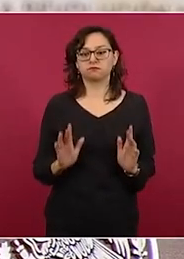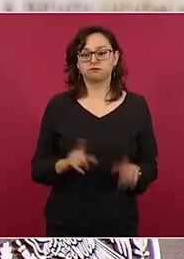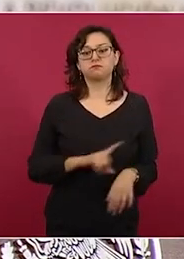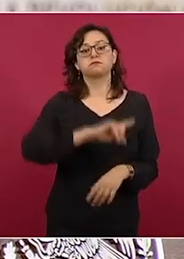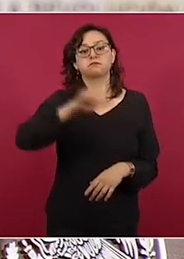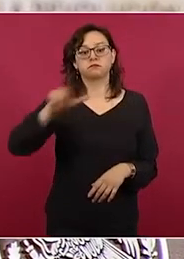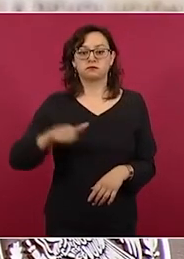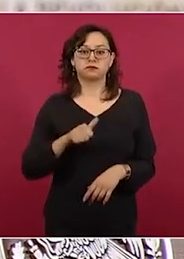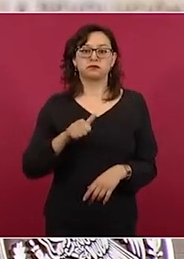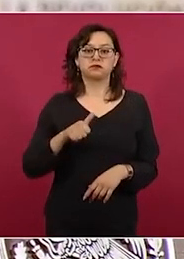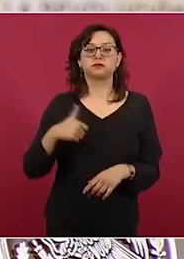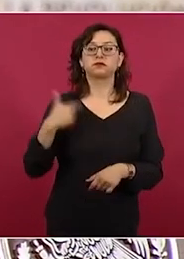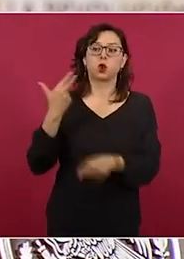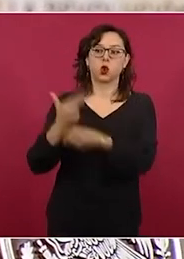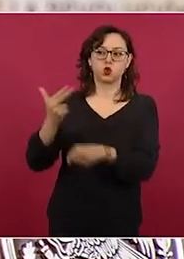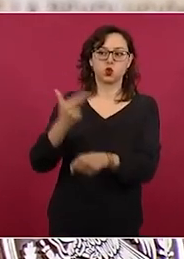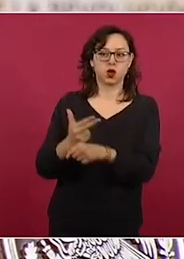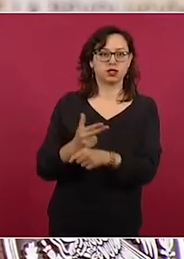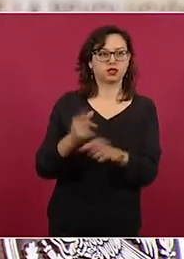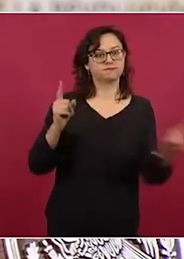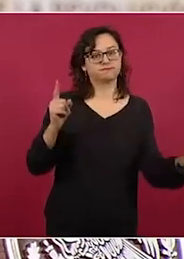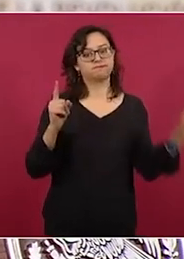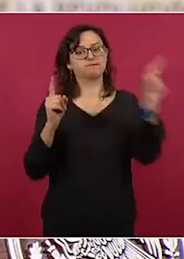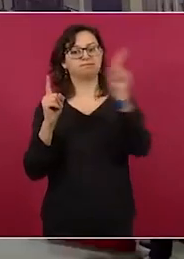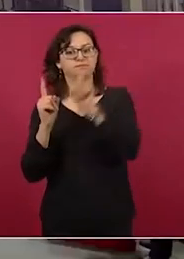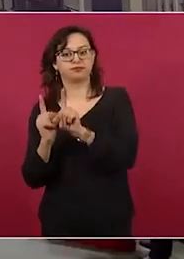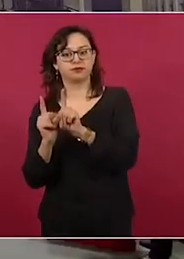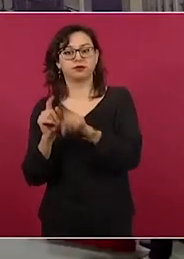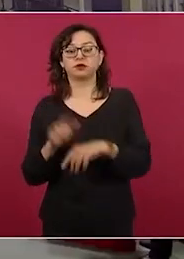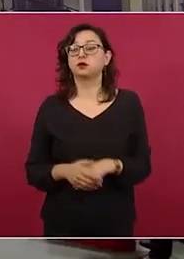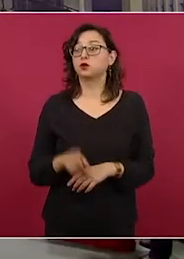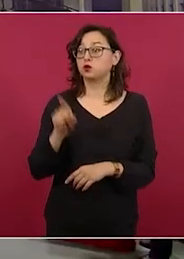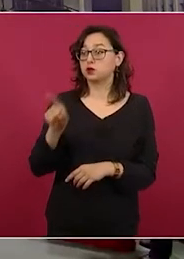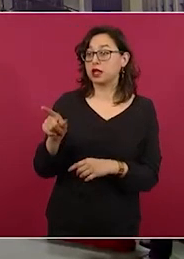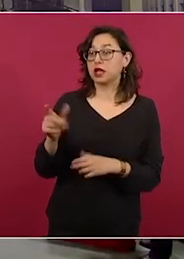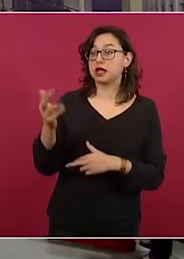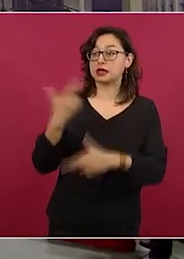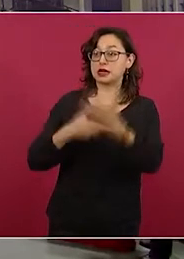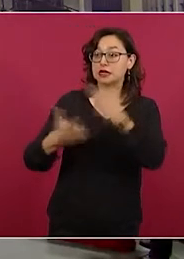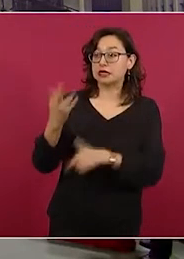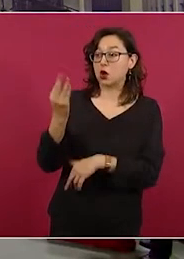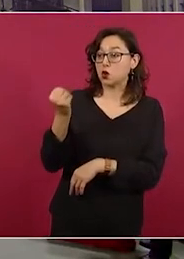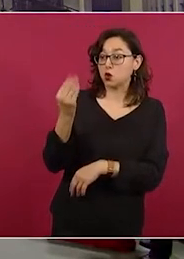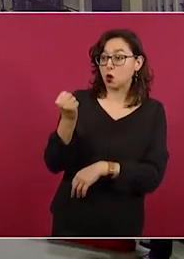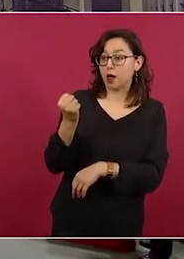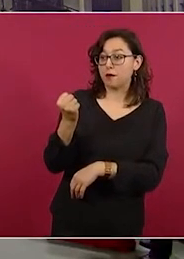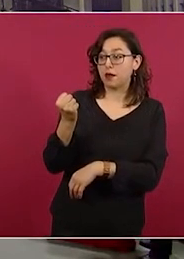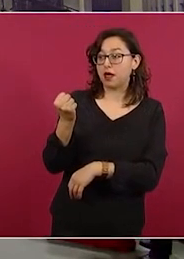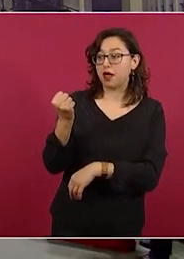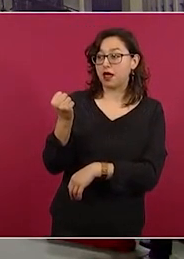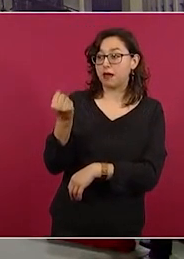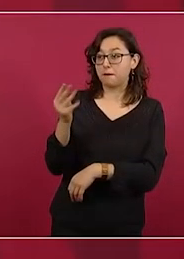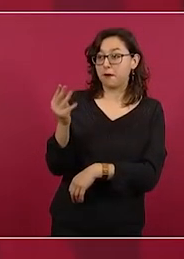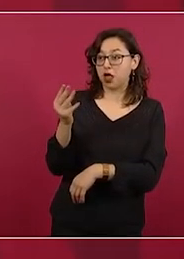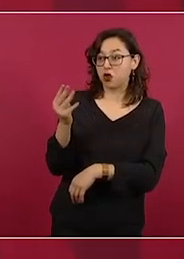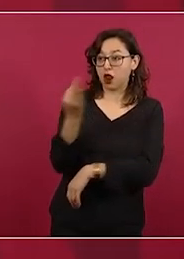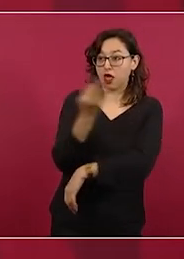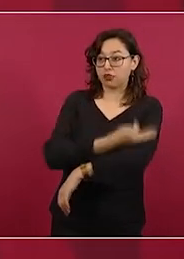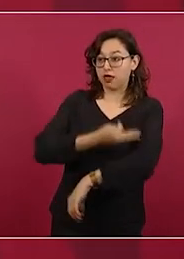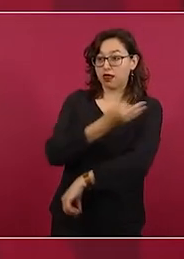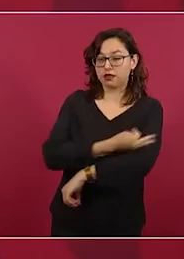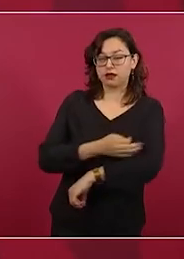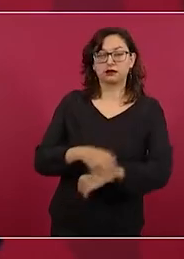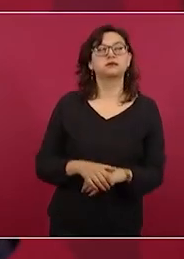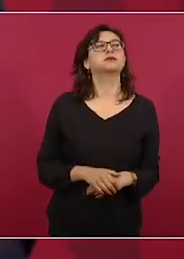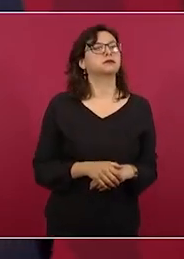alcanzar en Honduras. Gracias. Usted regresaría el 9, ¿verdad?, por la tarde a México de Cuba. Sí, vamos